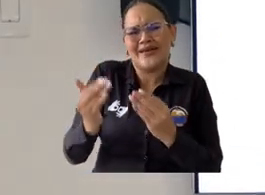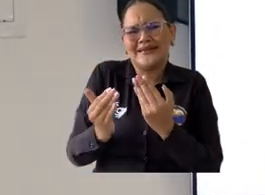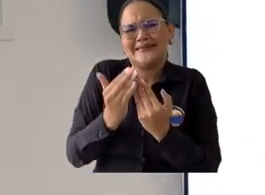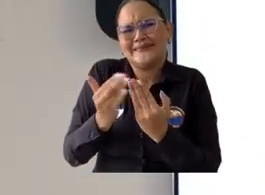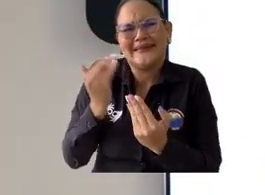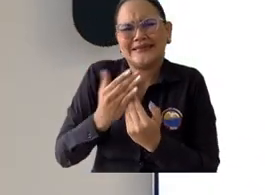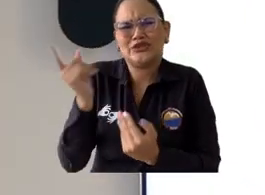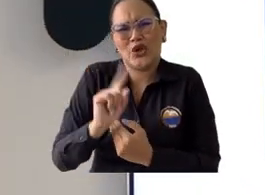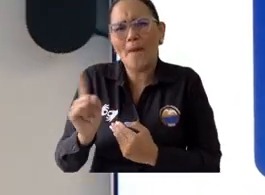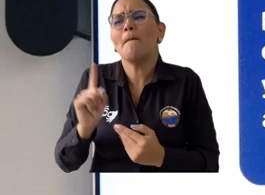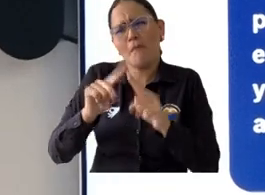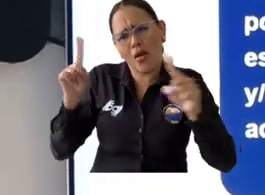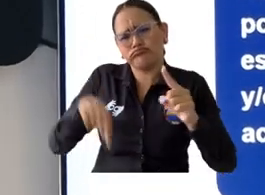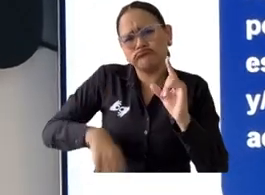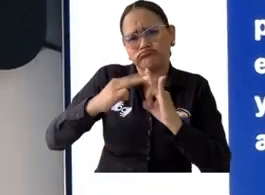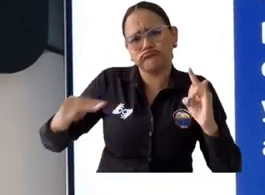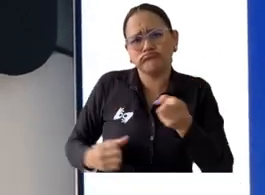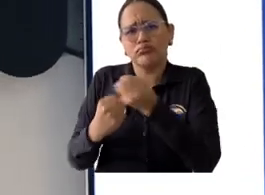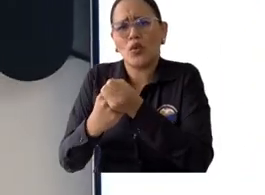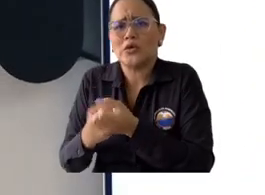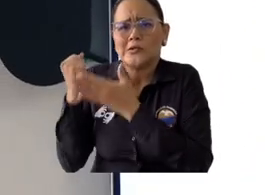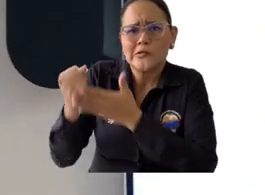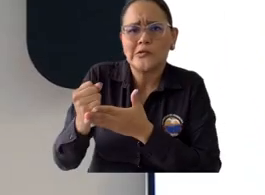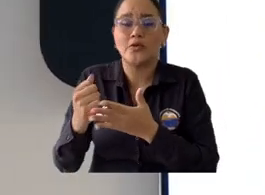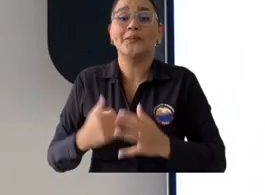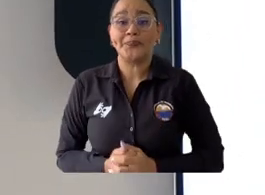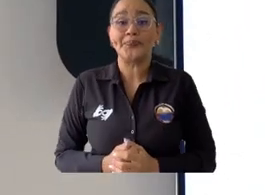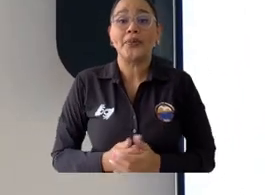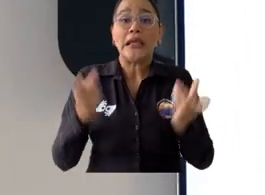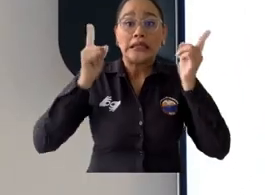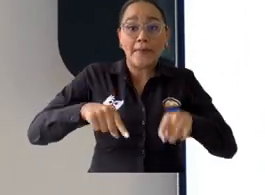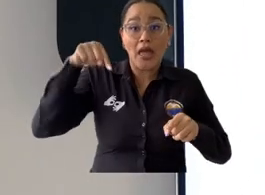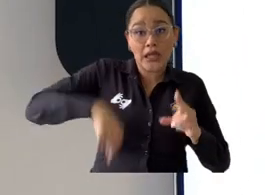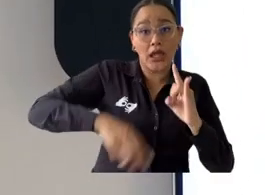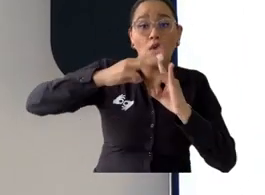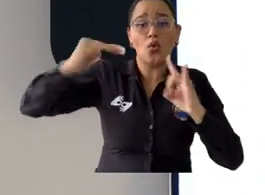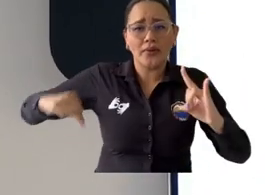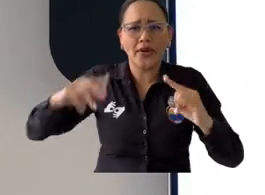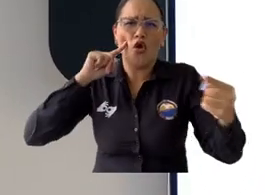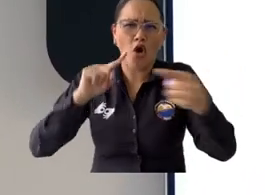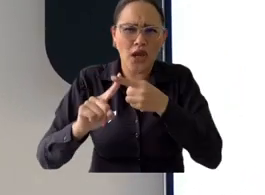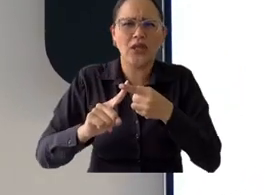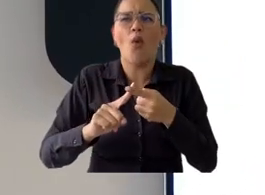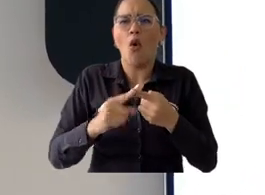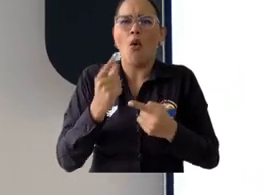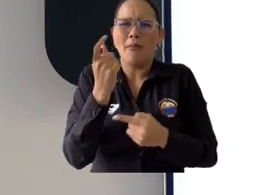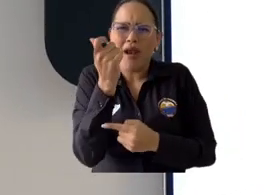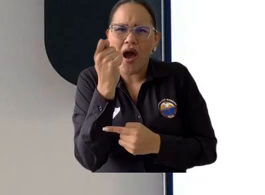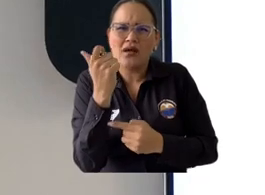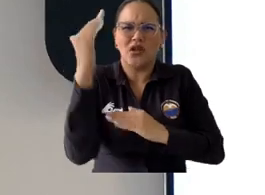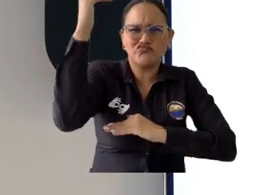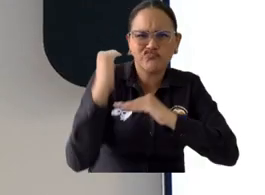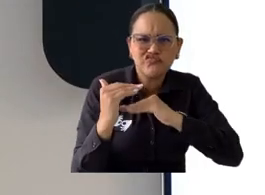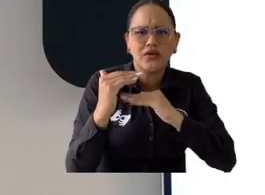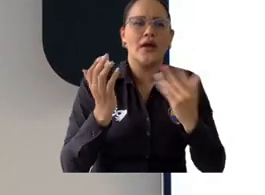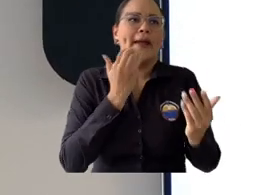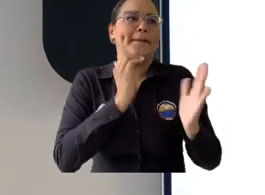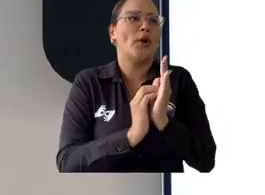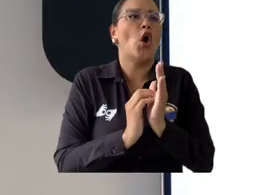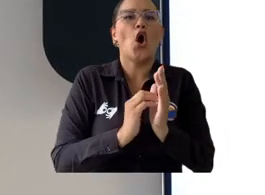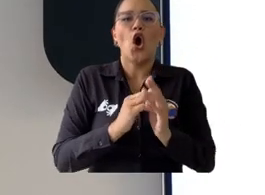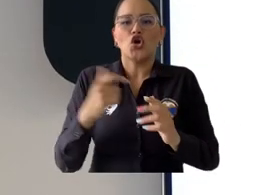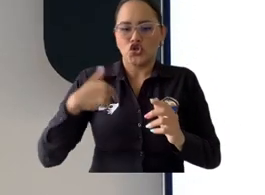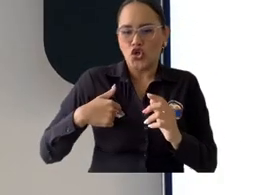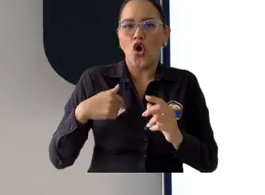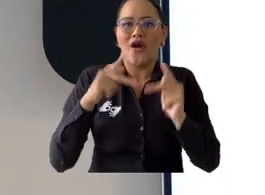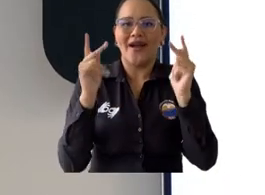favoridad de ingreso por equidad, rendimiento académico, descuentos por hermano, estudiante de práctica, grados, monitorías, matrícula por trabajo, todo